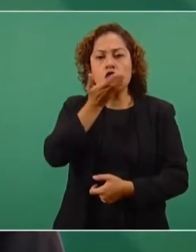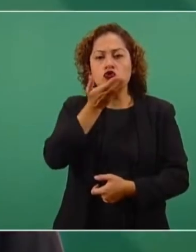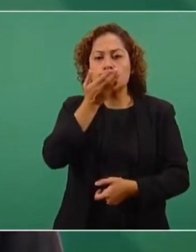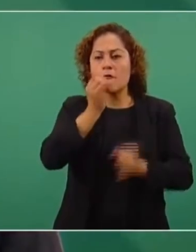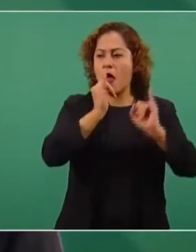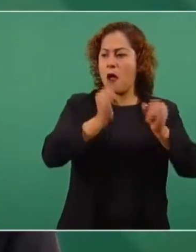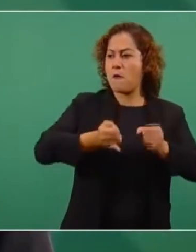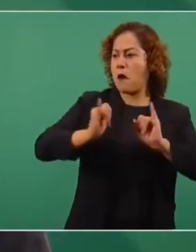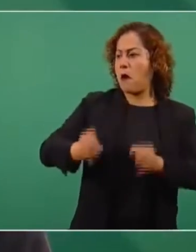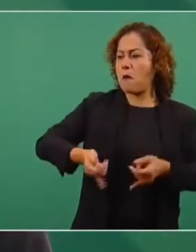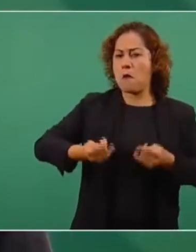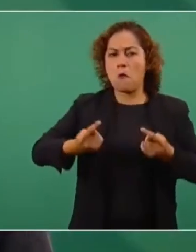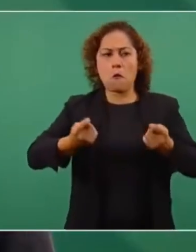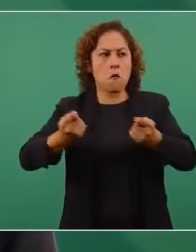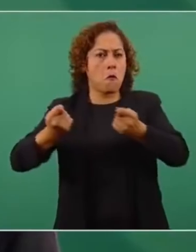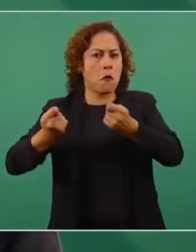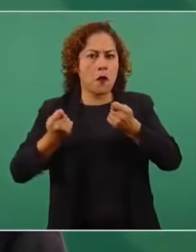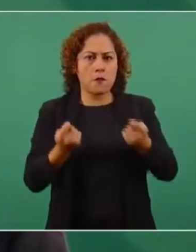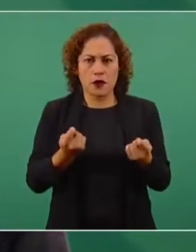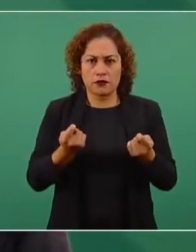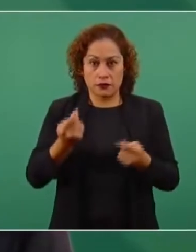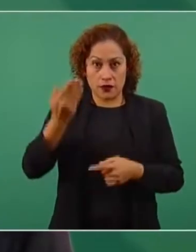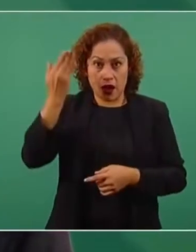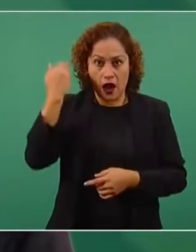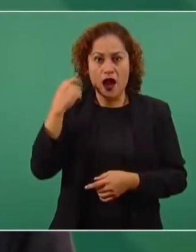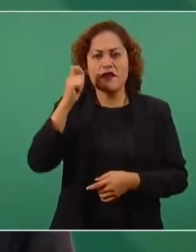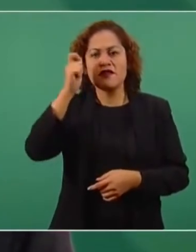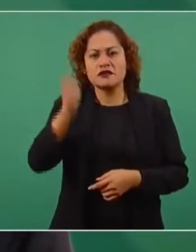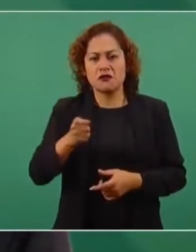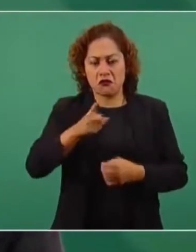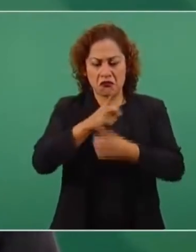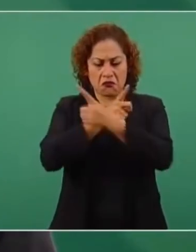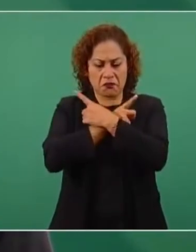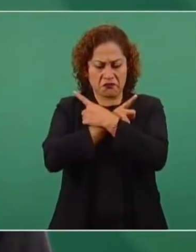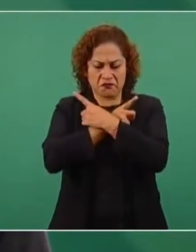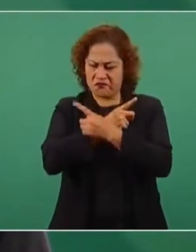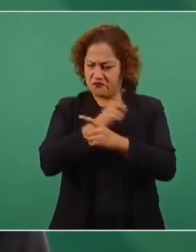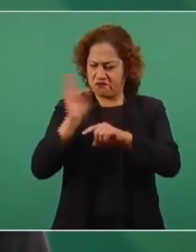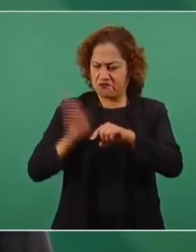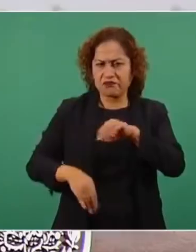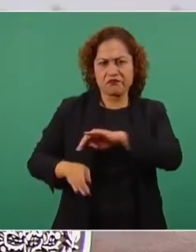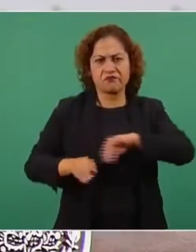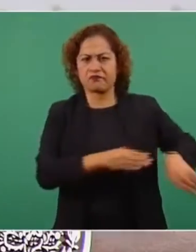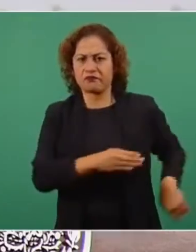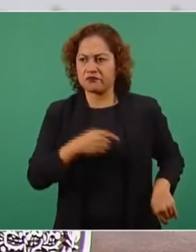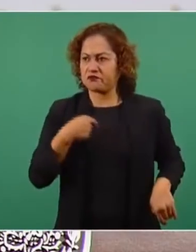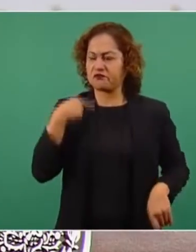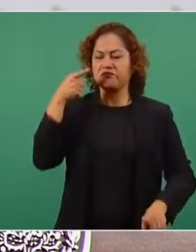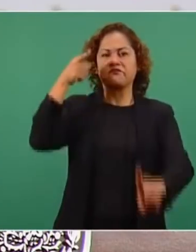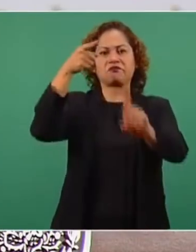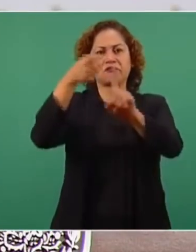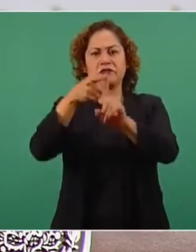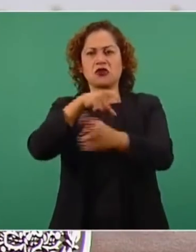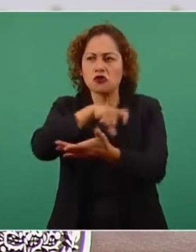Entonces, era triunfar a toda costa, sin escrúpulos morales de ninguna índole, la H&A Pá,